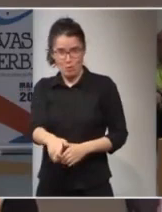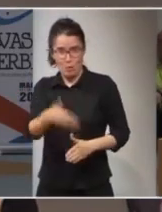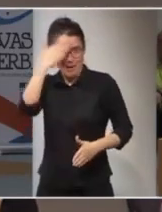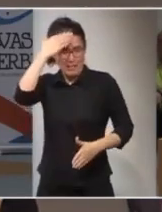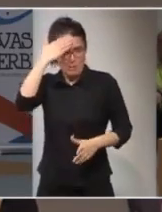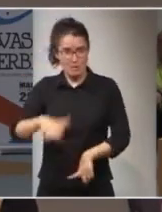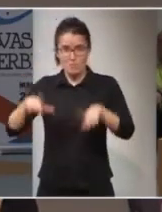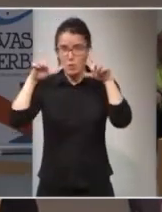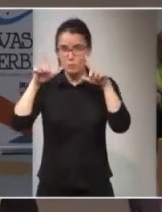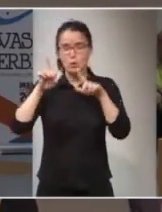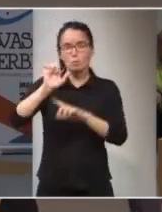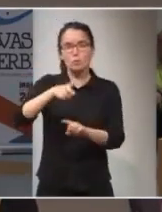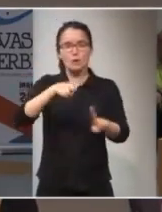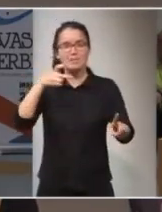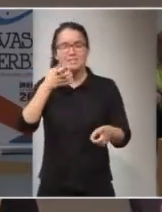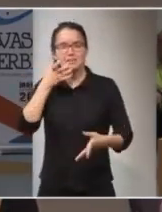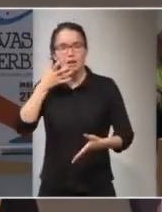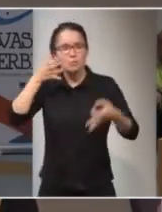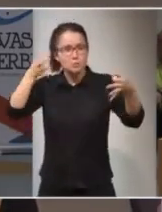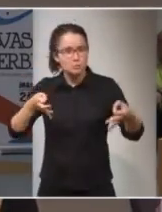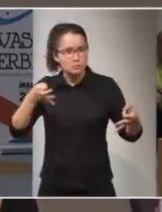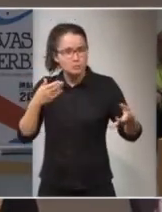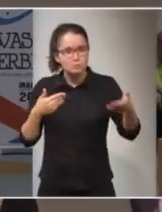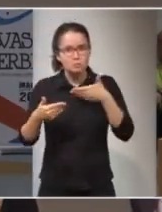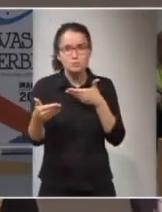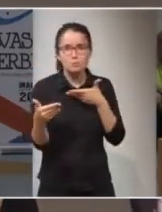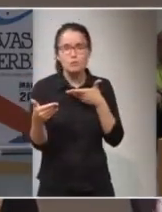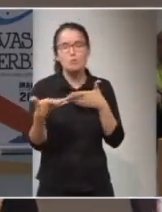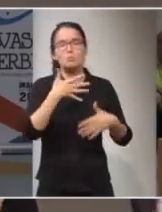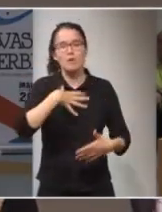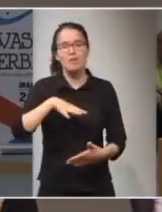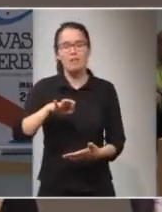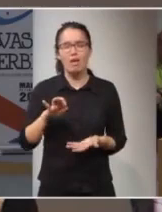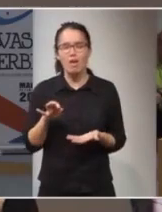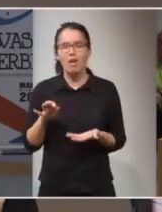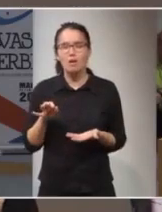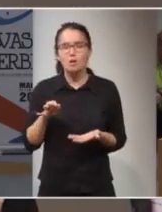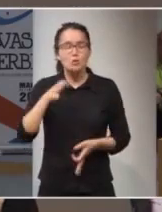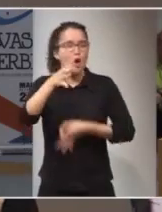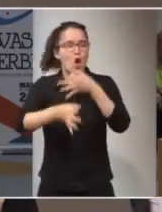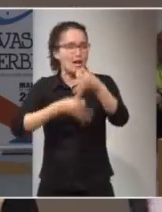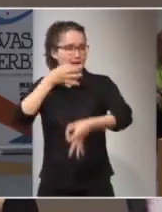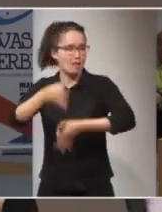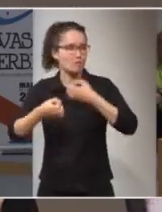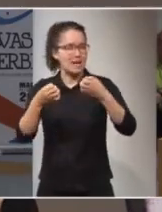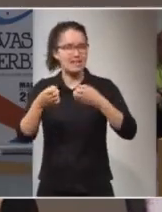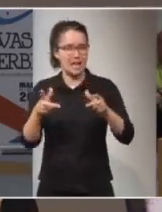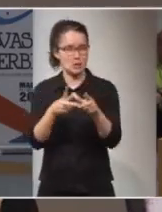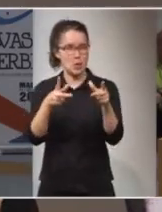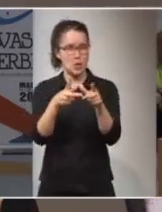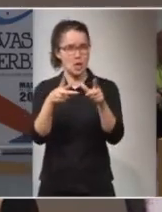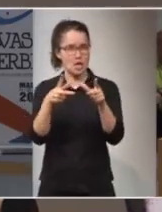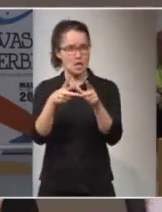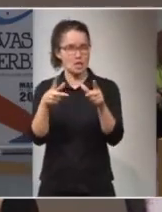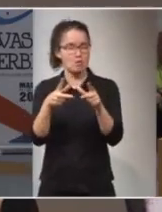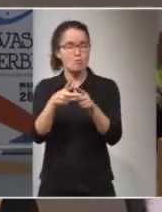una concepción que si fuéramos rigurosos en llevarla adelante, sería un gran organizador de la sociedad, de una